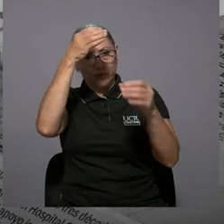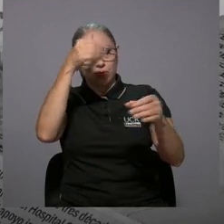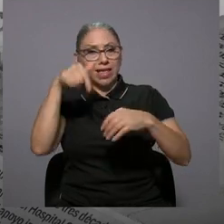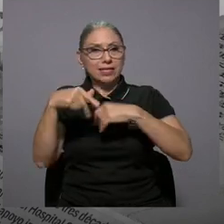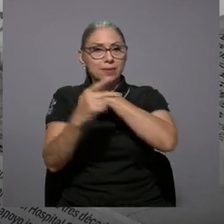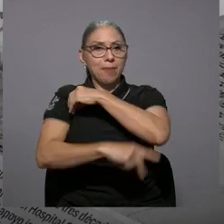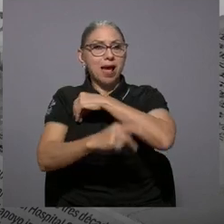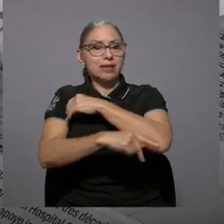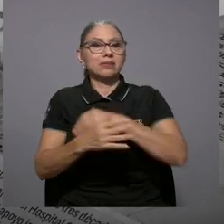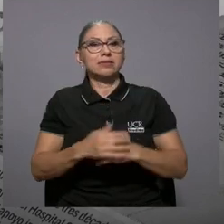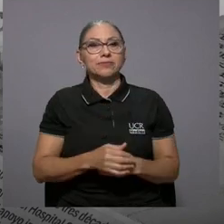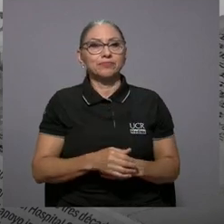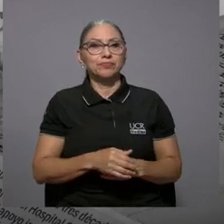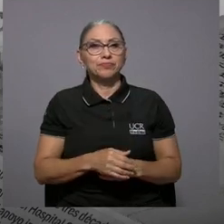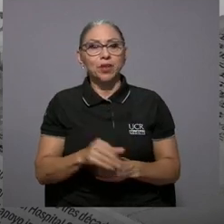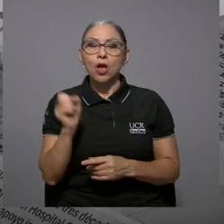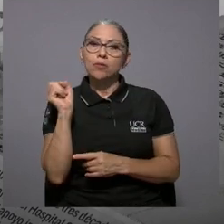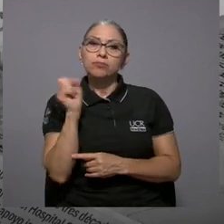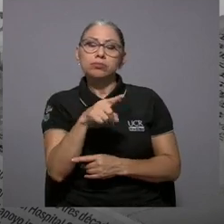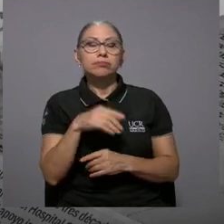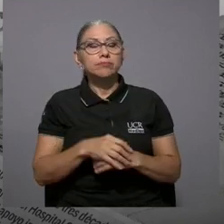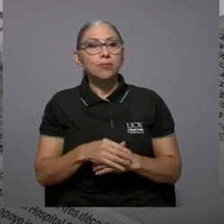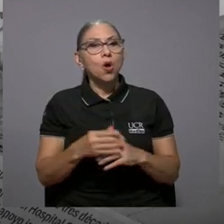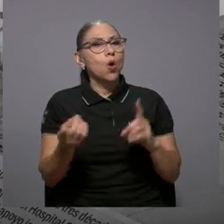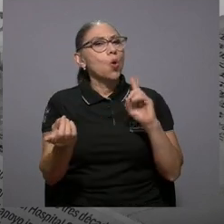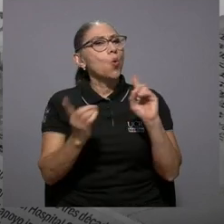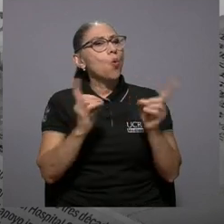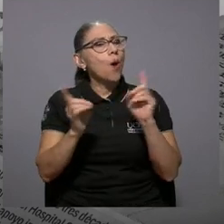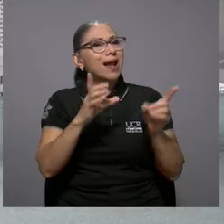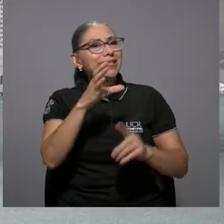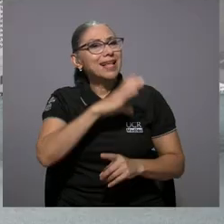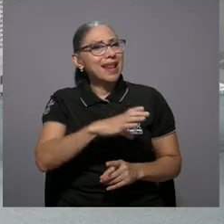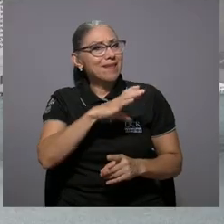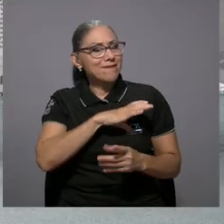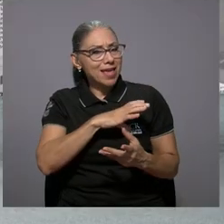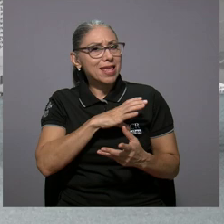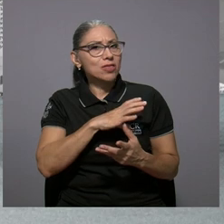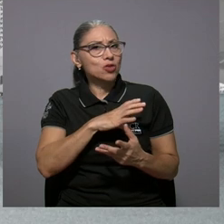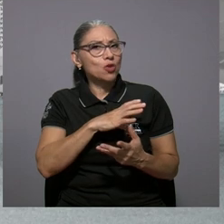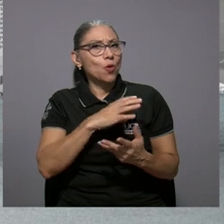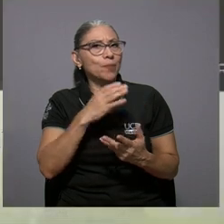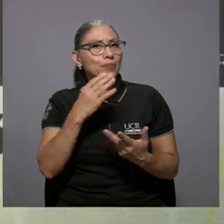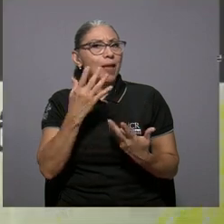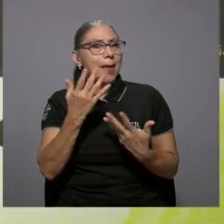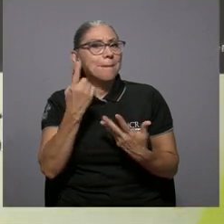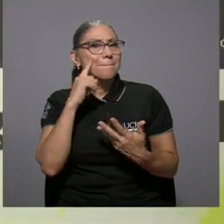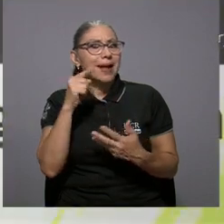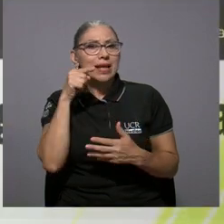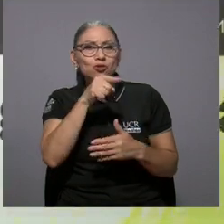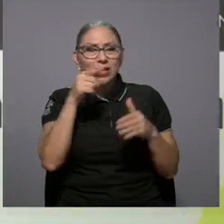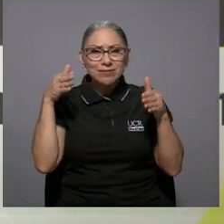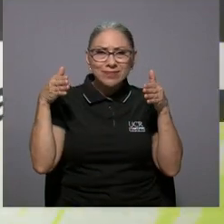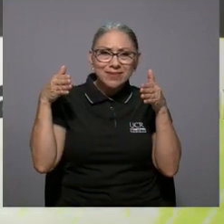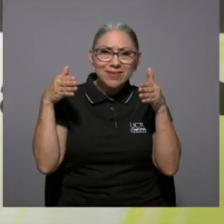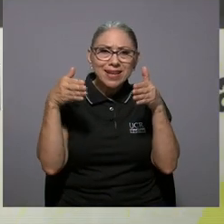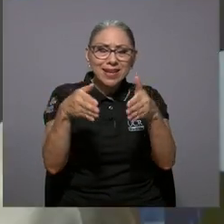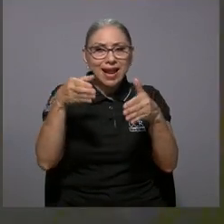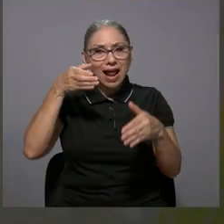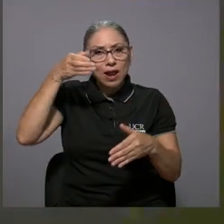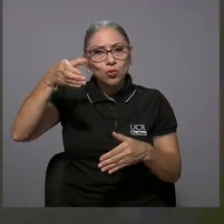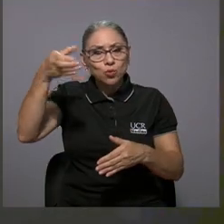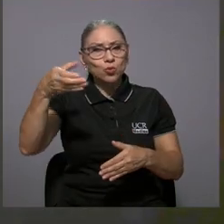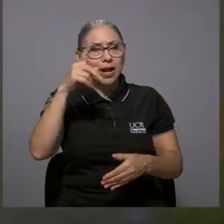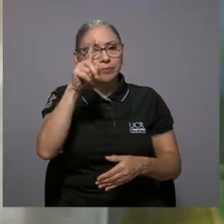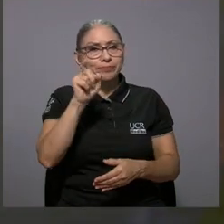a otra mujer intelectual de este país. ¿Cuál es el elemento o factor referente